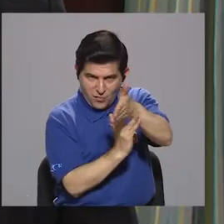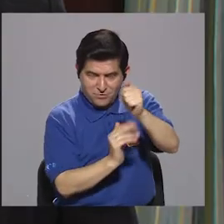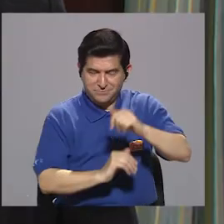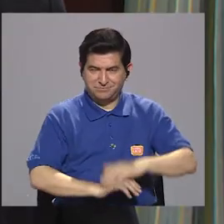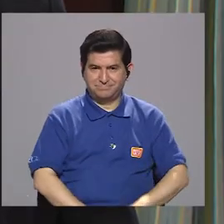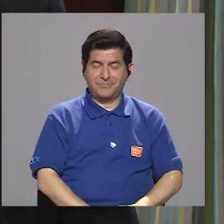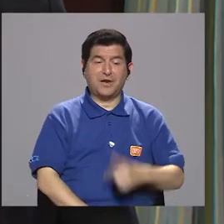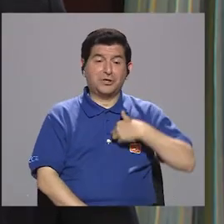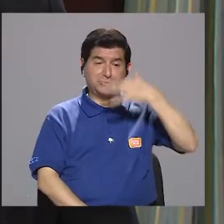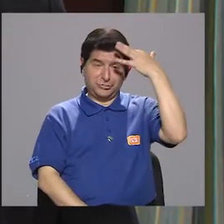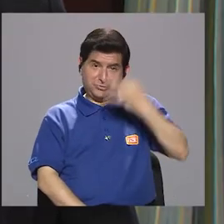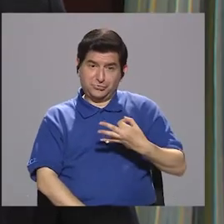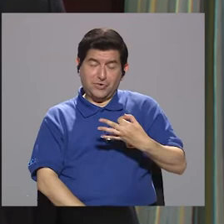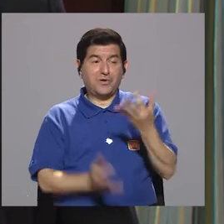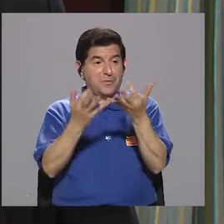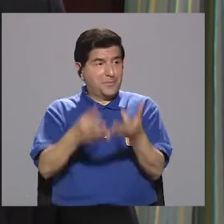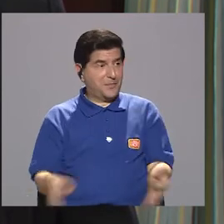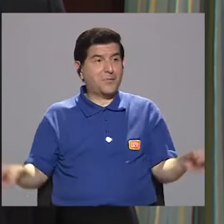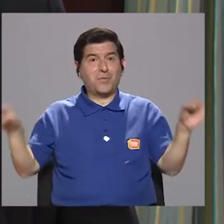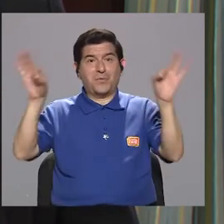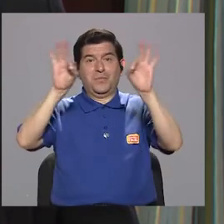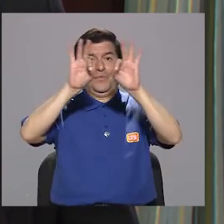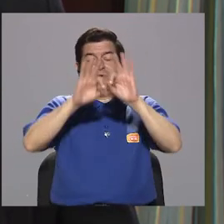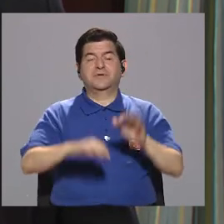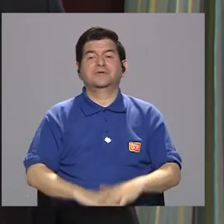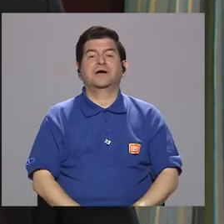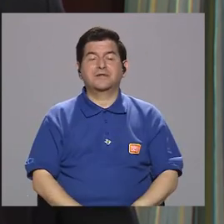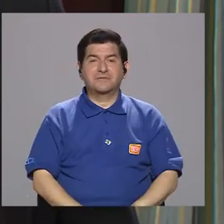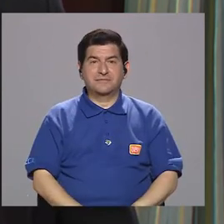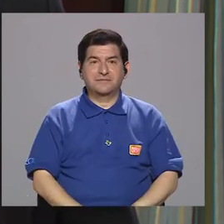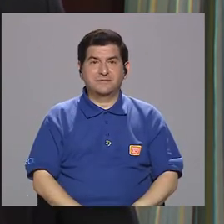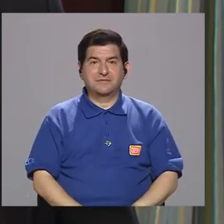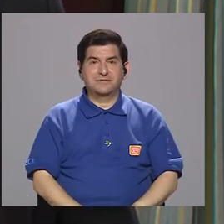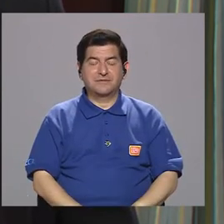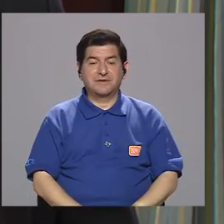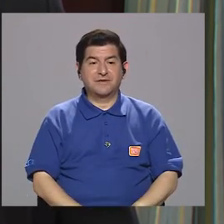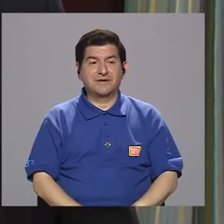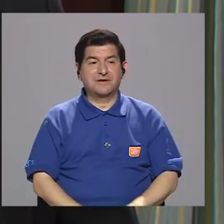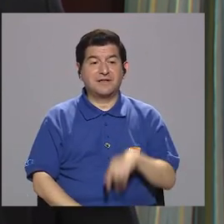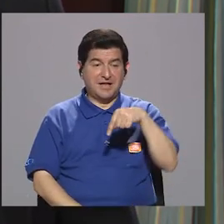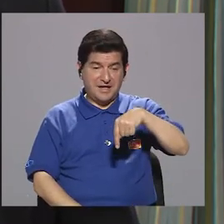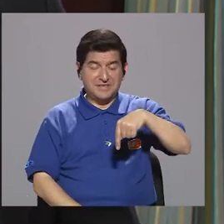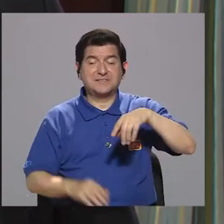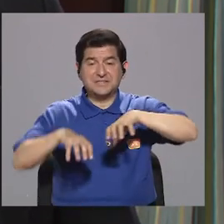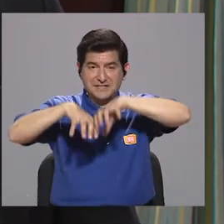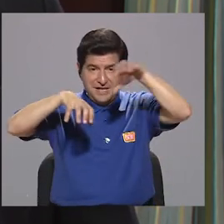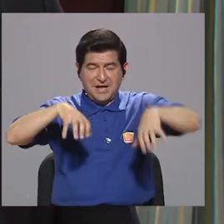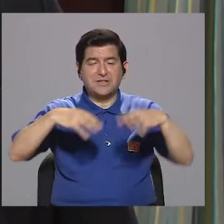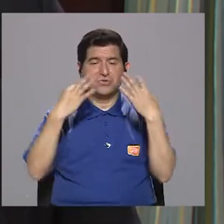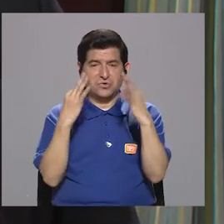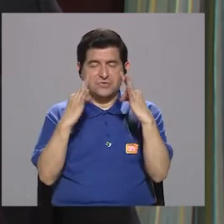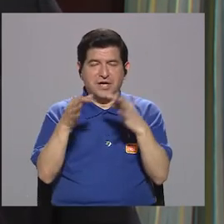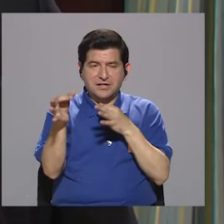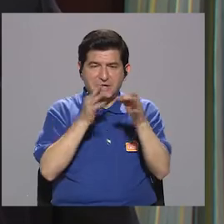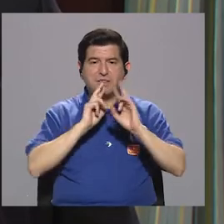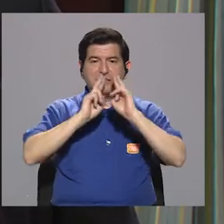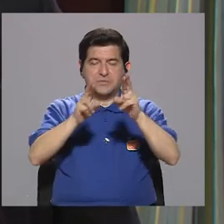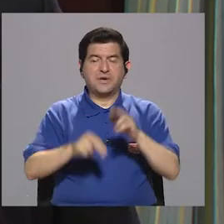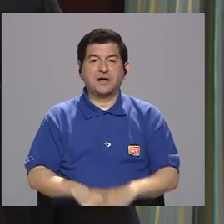Y en eso creo que es muy importante que cada vez más el cantón trate de rendir cuentas y que su sitio web, inclusive,